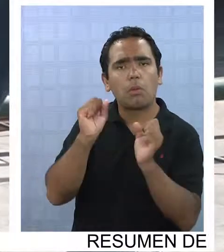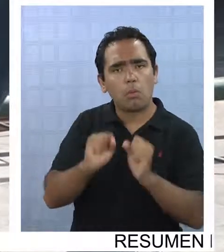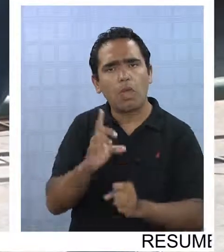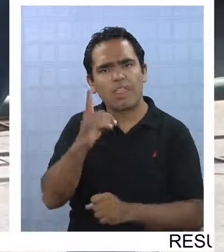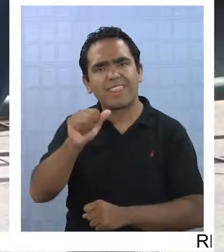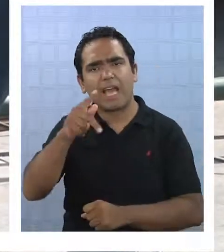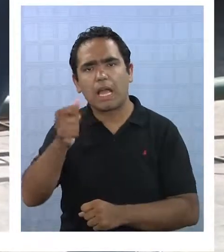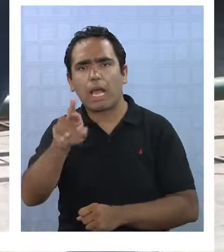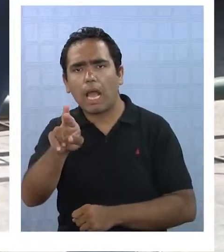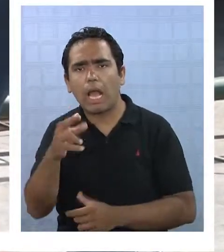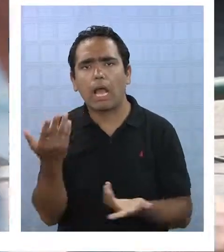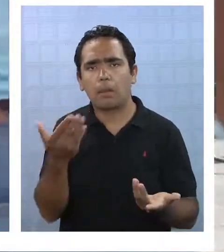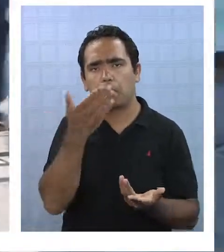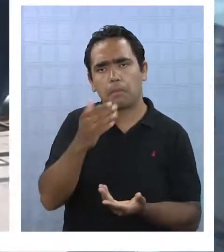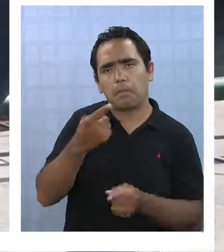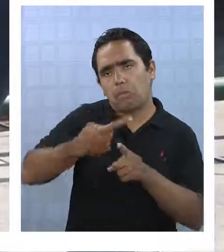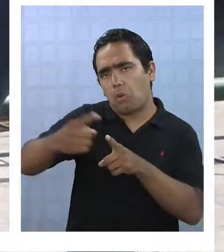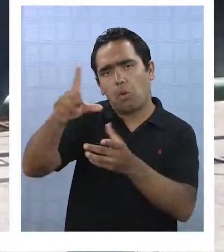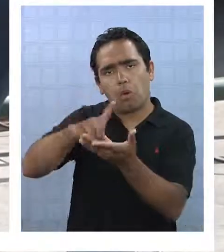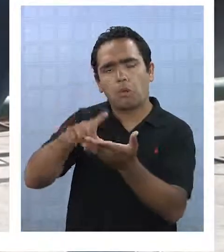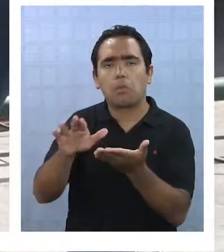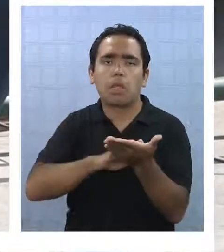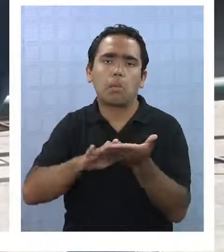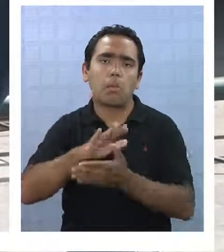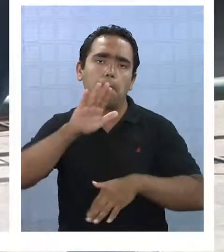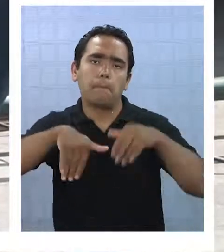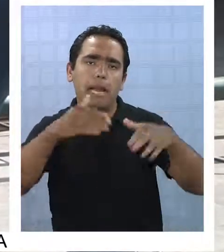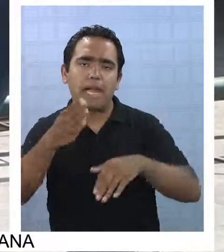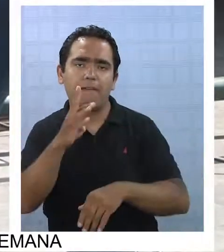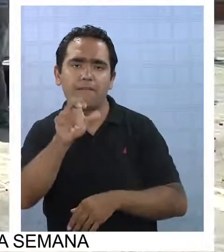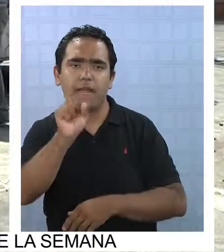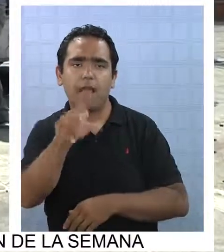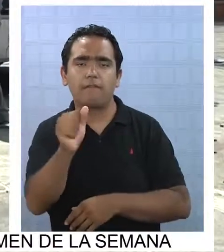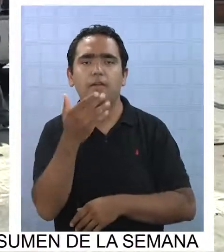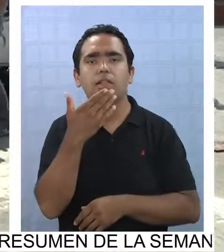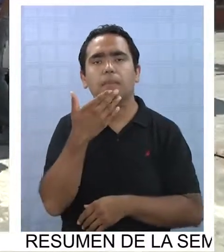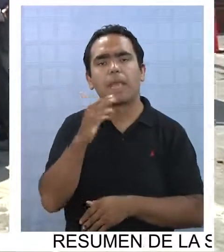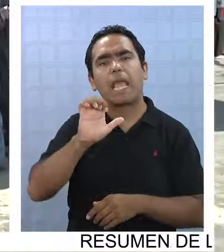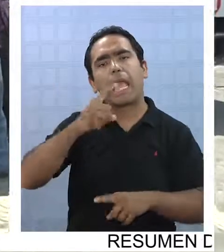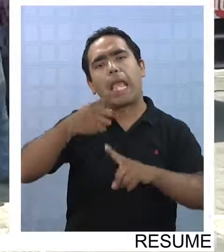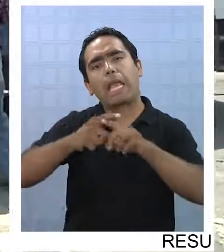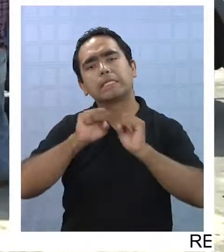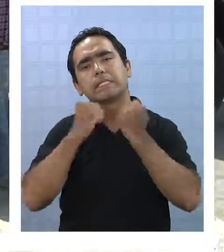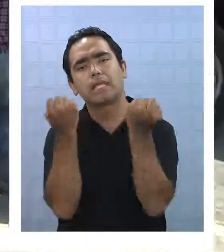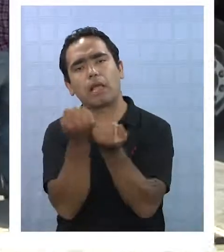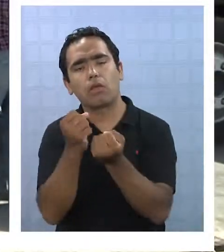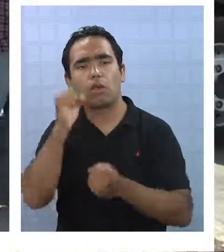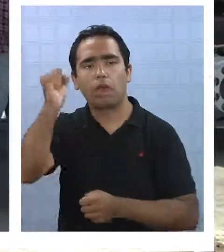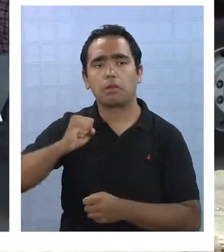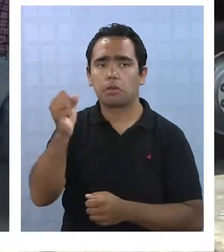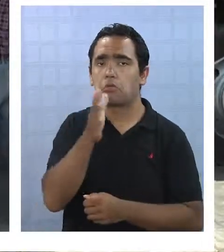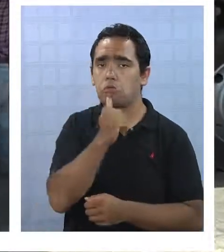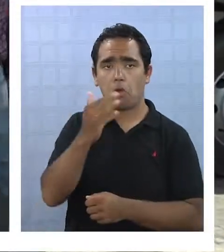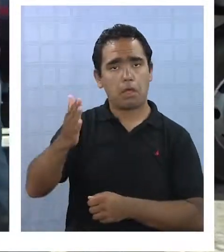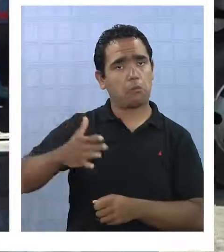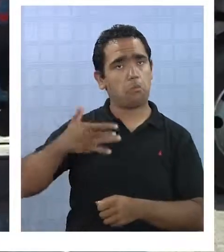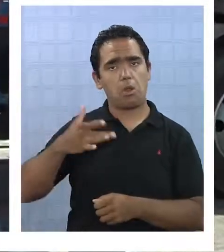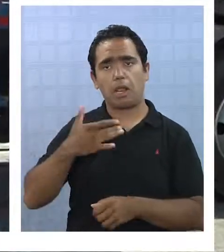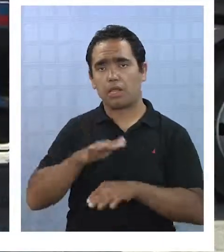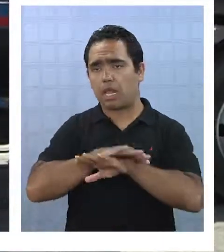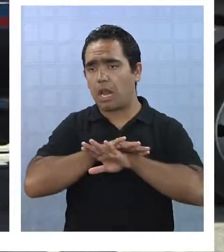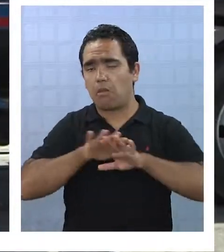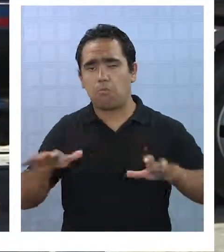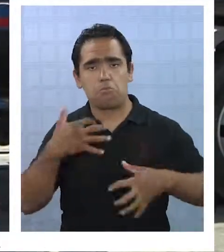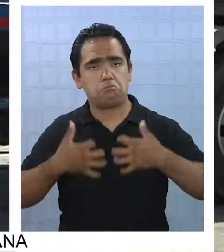Dakar con mayor capacidad para el público, como Playa Brava, el S. Estadio Cabancha, que no implicaría molestias a ningún sector de la